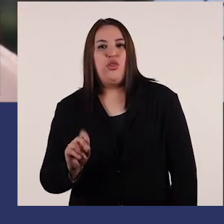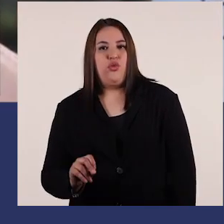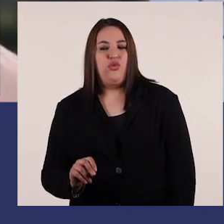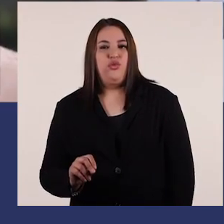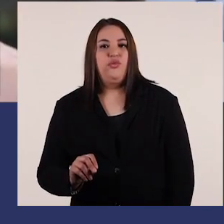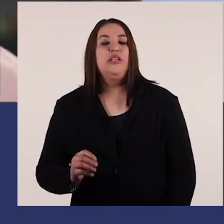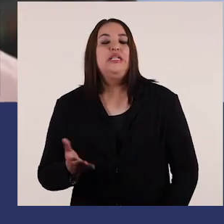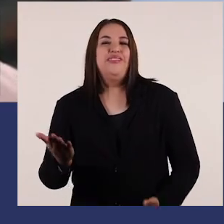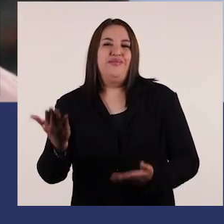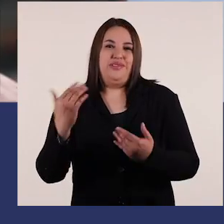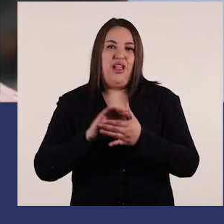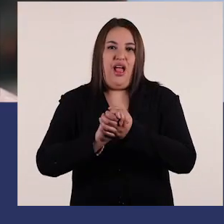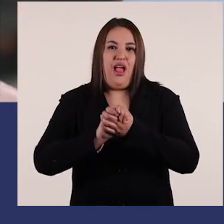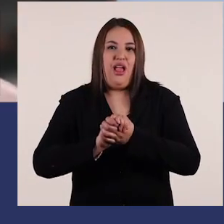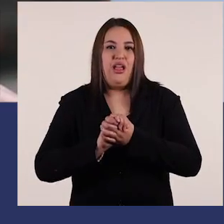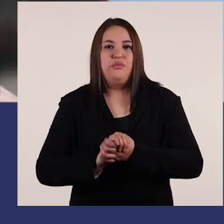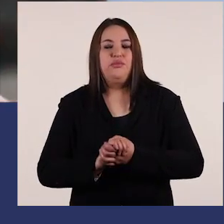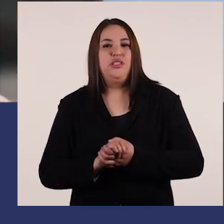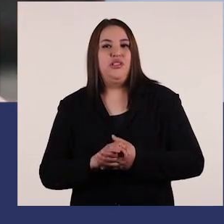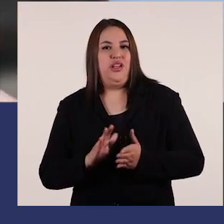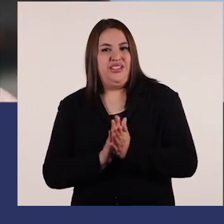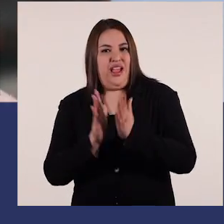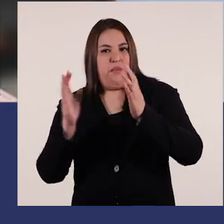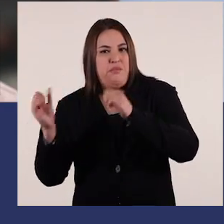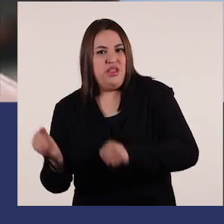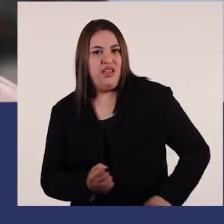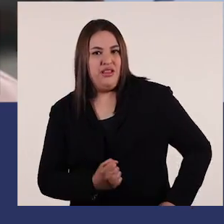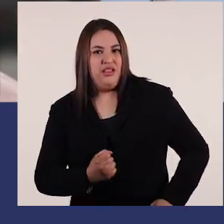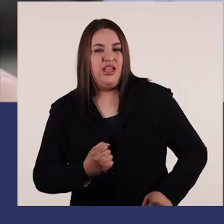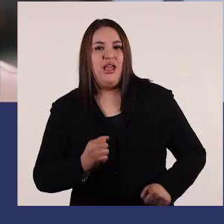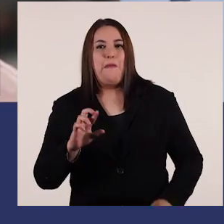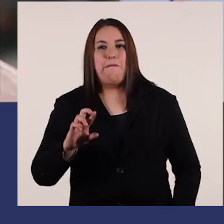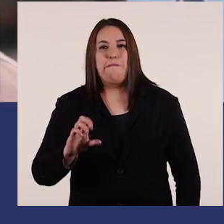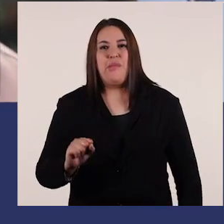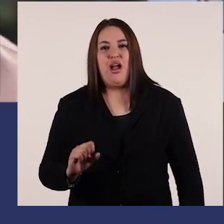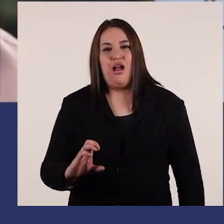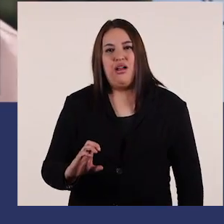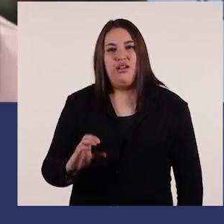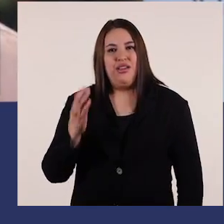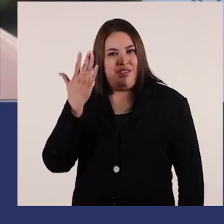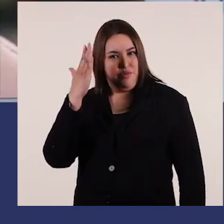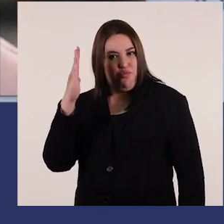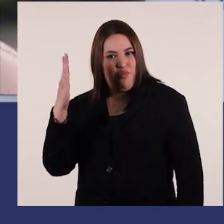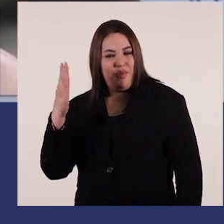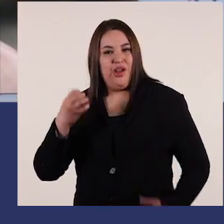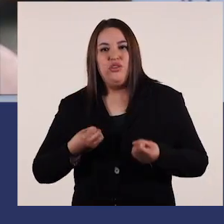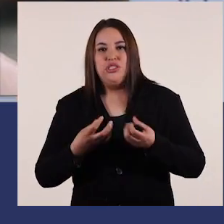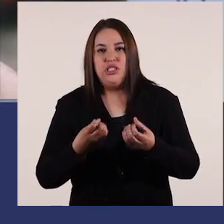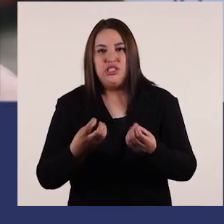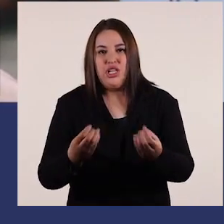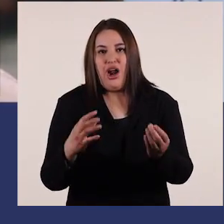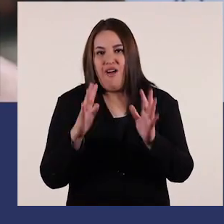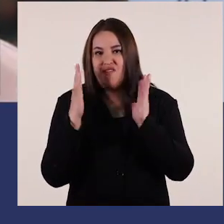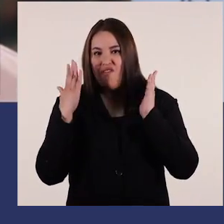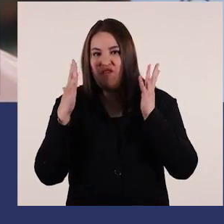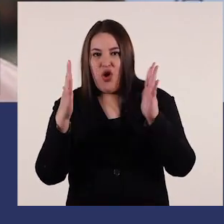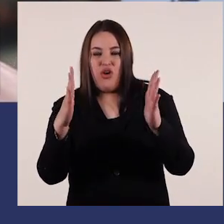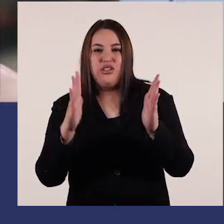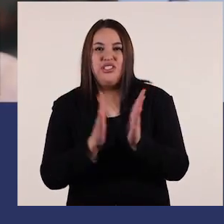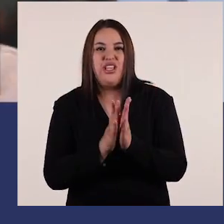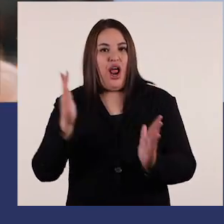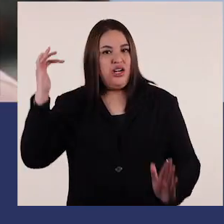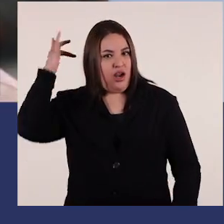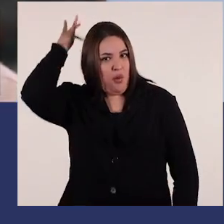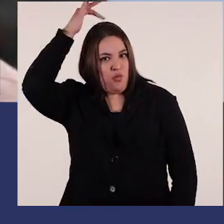Y quiero invitar a todos mis amigos de San Miguel, Pedro Aguirre Cerda, Lo Espejo, La Cisterna, El Bosque y San